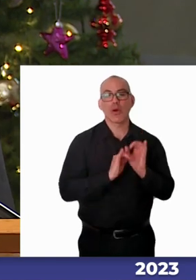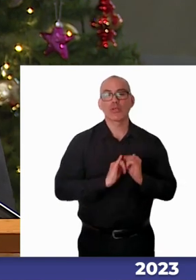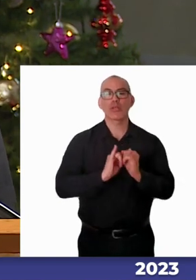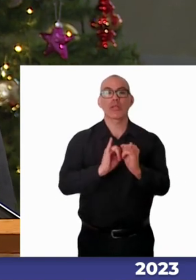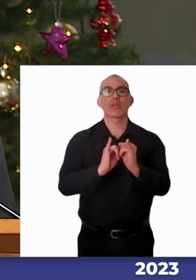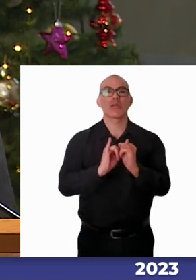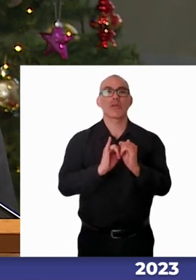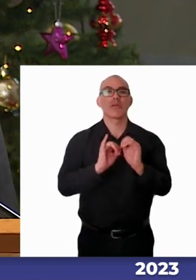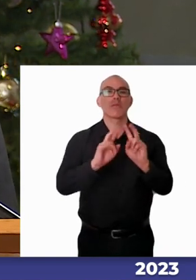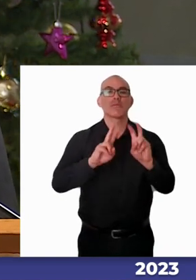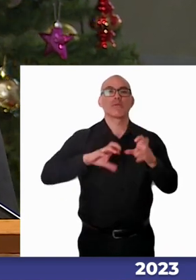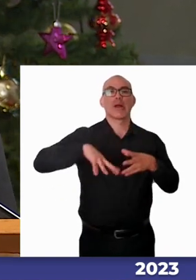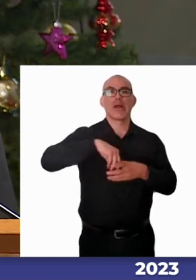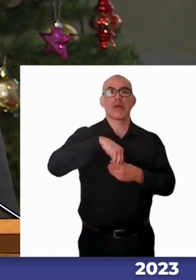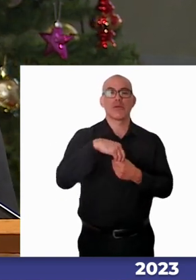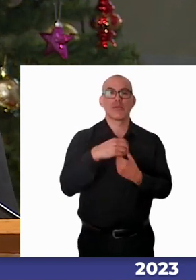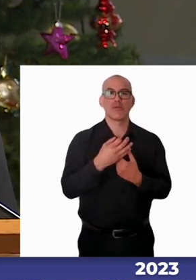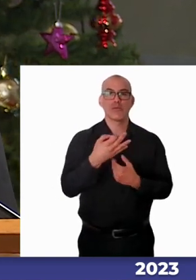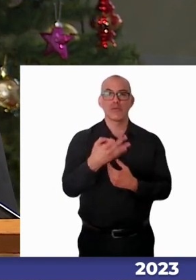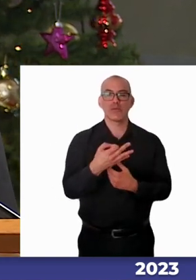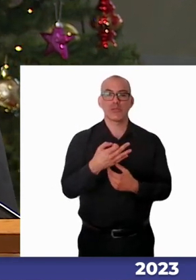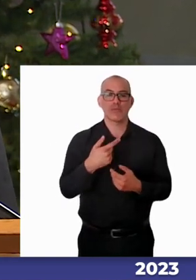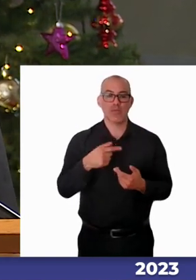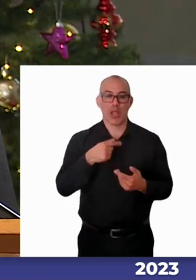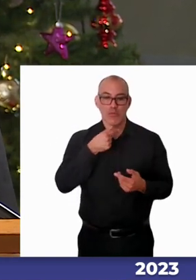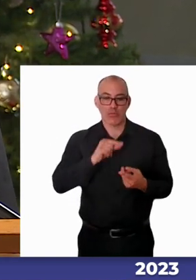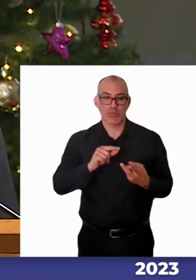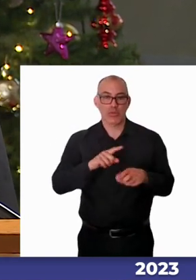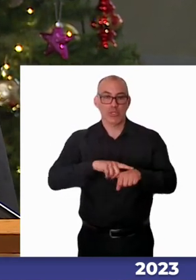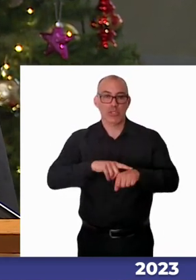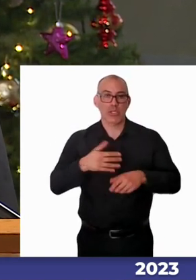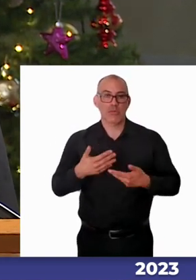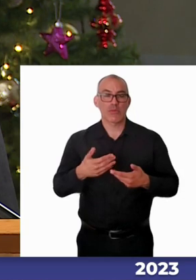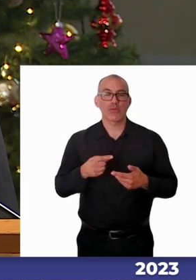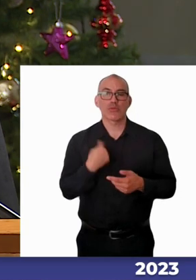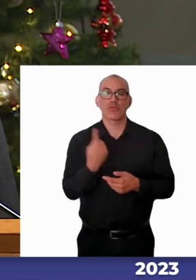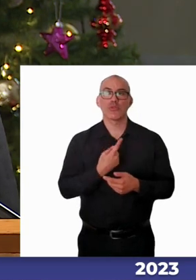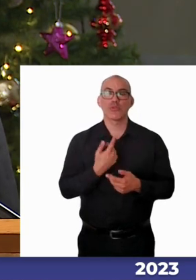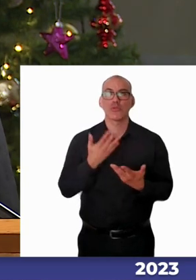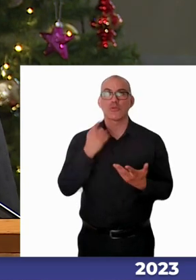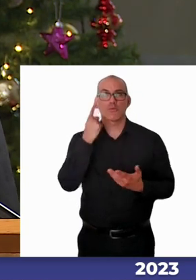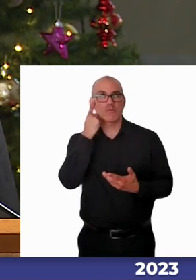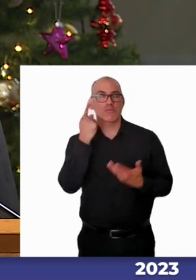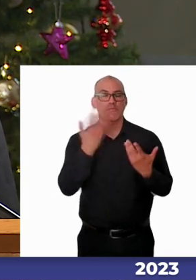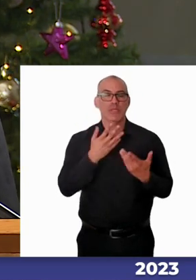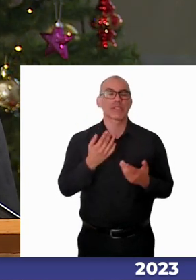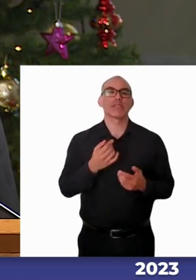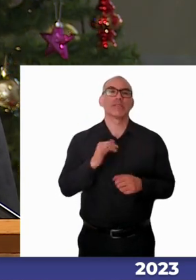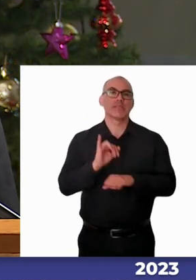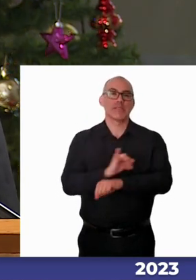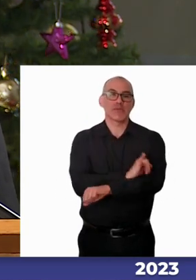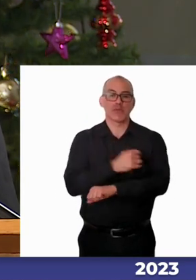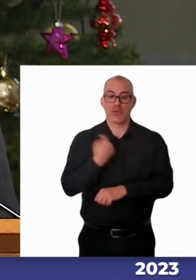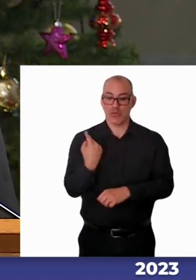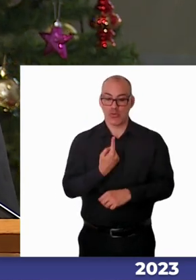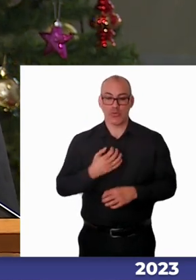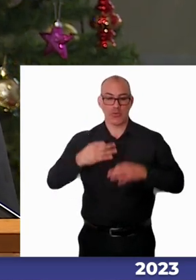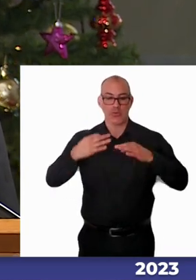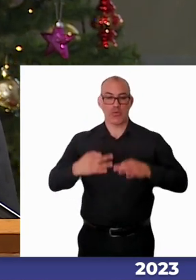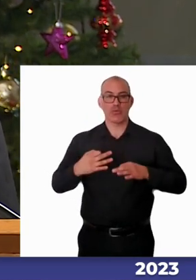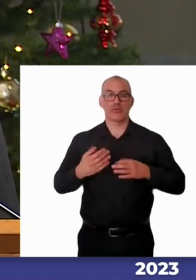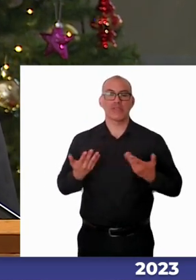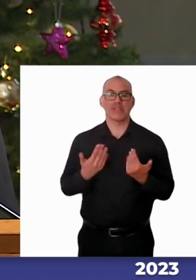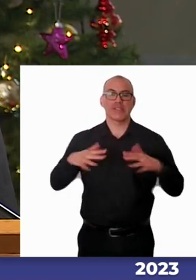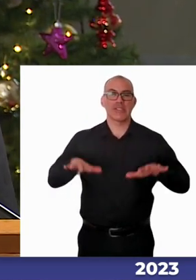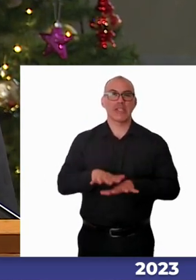es relativamente reciente, es bastante esperable que las instituciones, como las nuestras, necesiten de esfuerzos profundos y